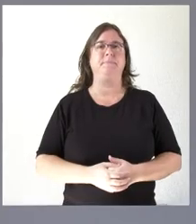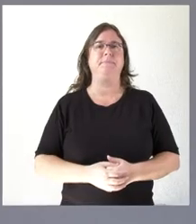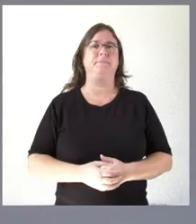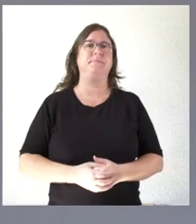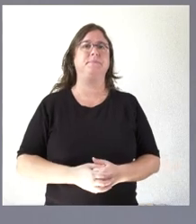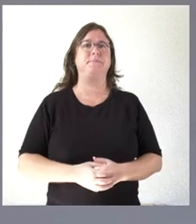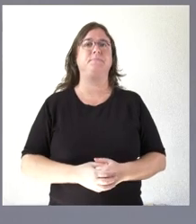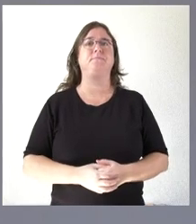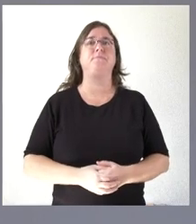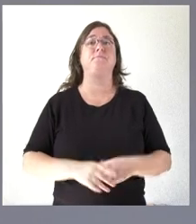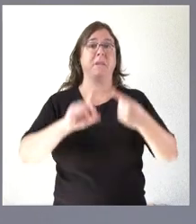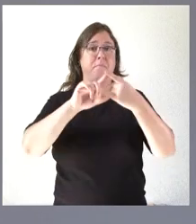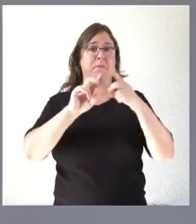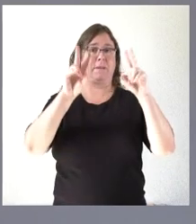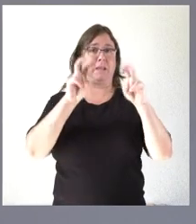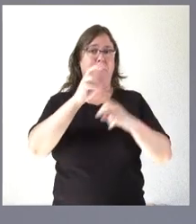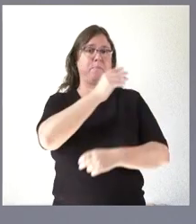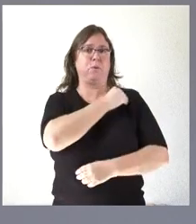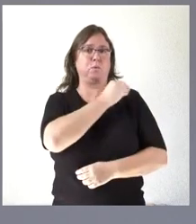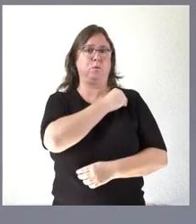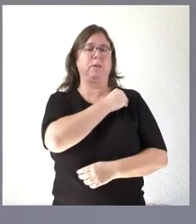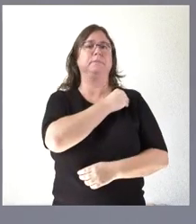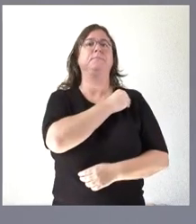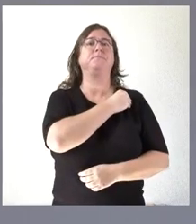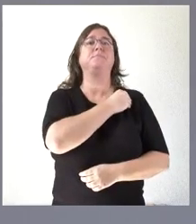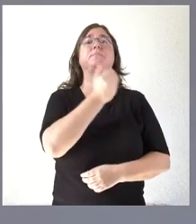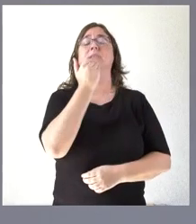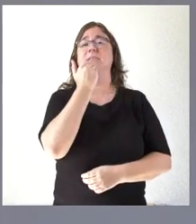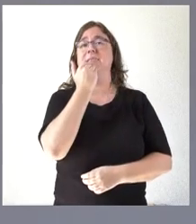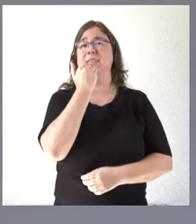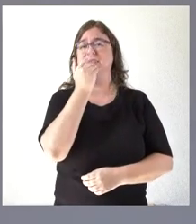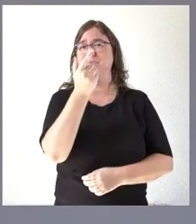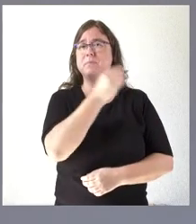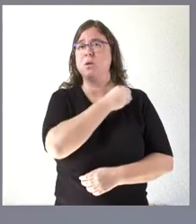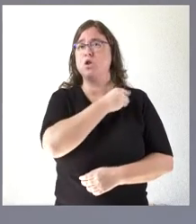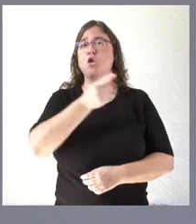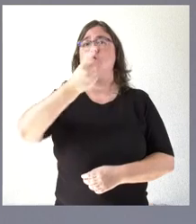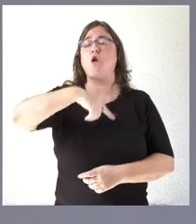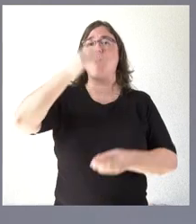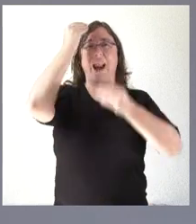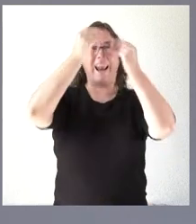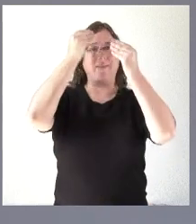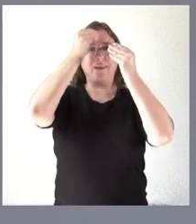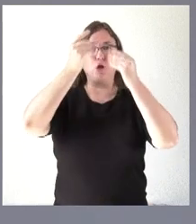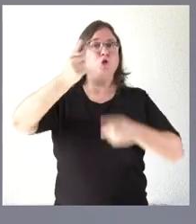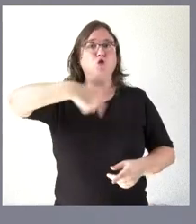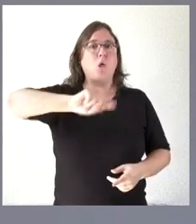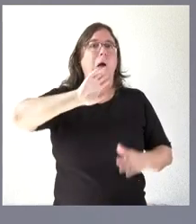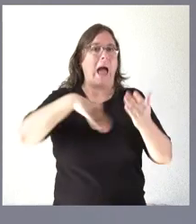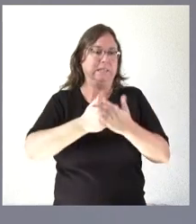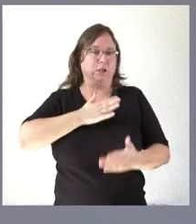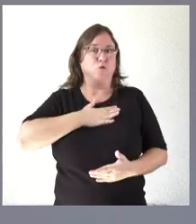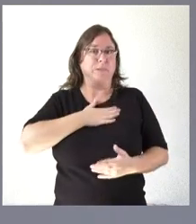Pues sobre la primera cuestión que usted señala cuando decía que todos tenemos que hacer una reflexión me refería en primera persona también a mí mismo